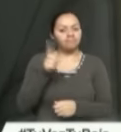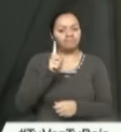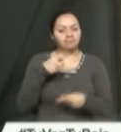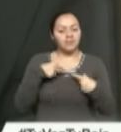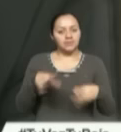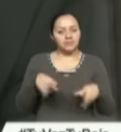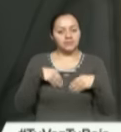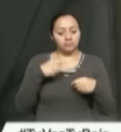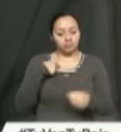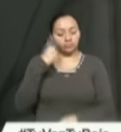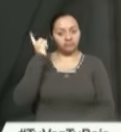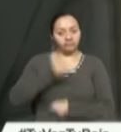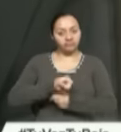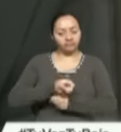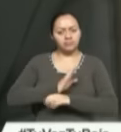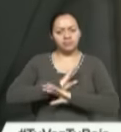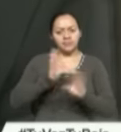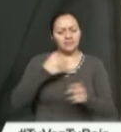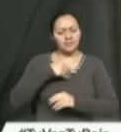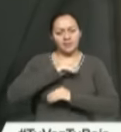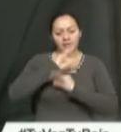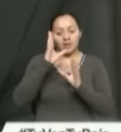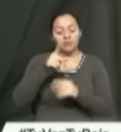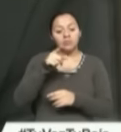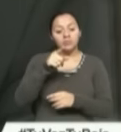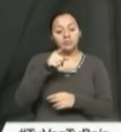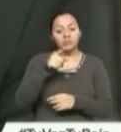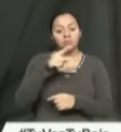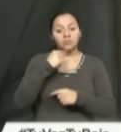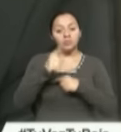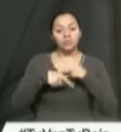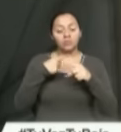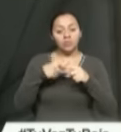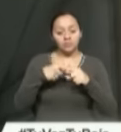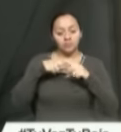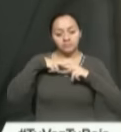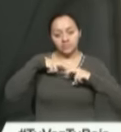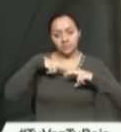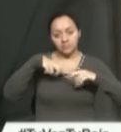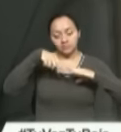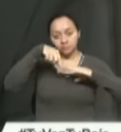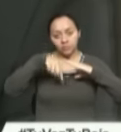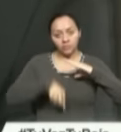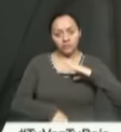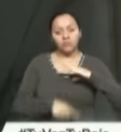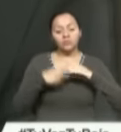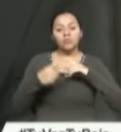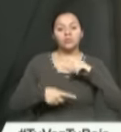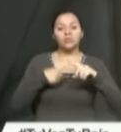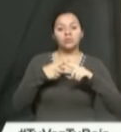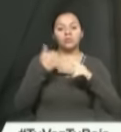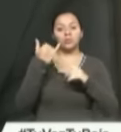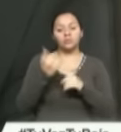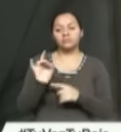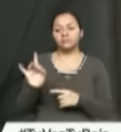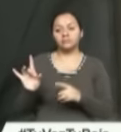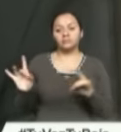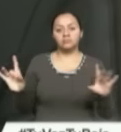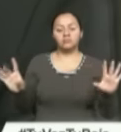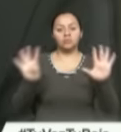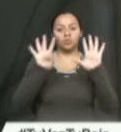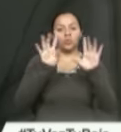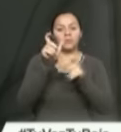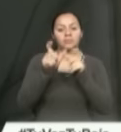Se ha dispuesto ya que se realice una exhaustiva investigación. El día de hoy he removido del cargo a nueve